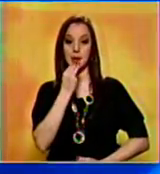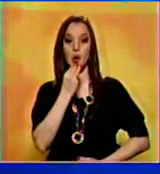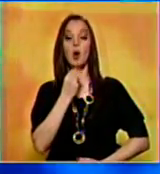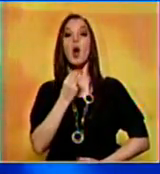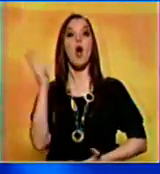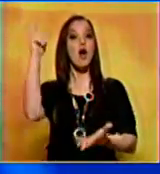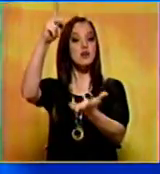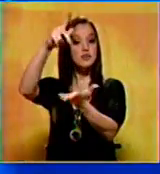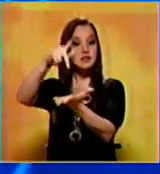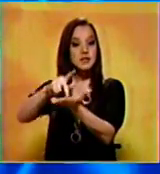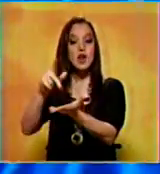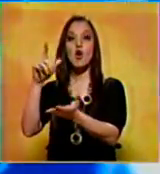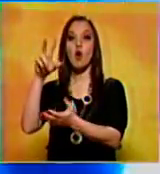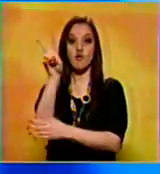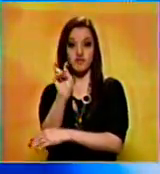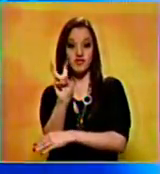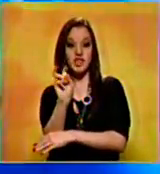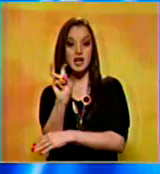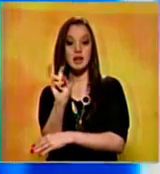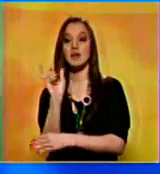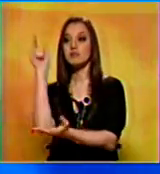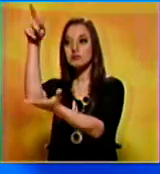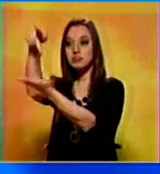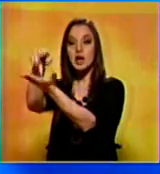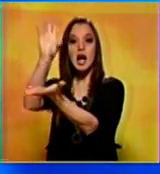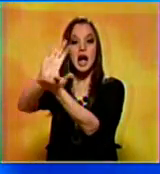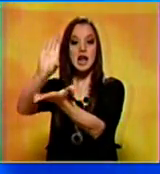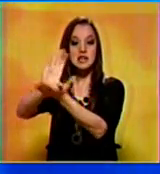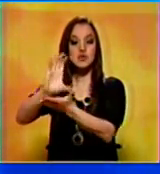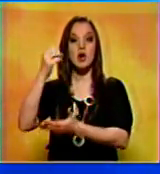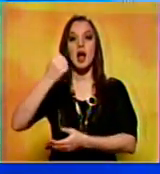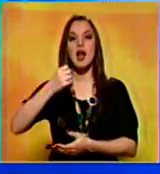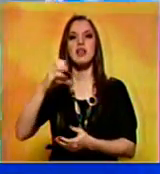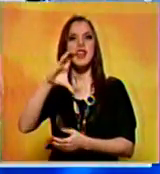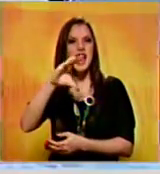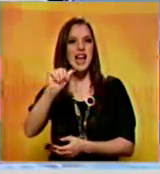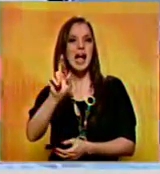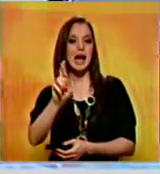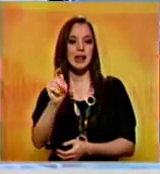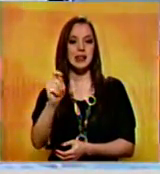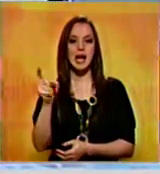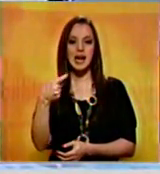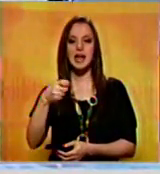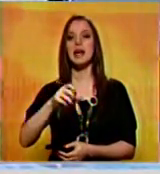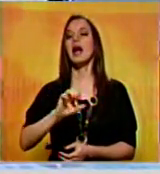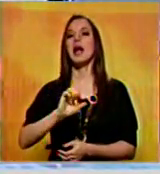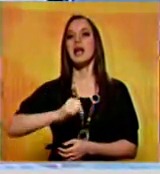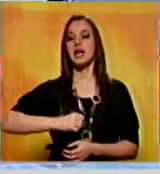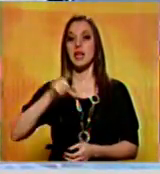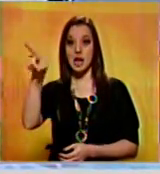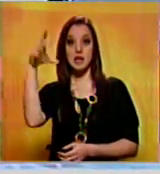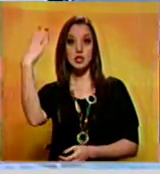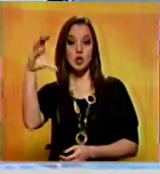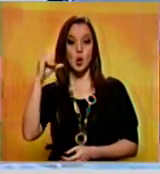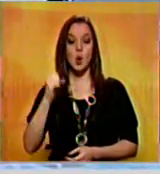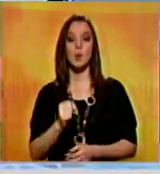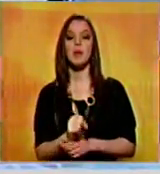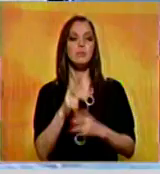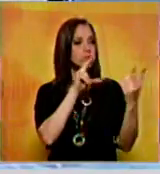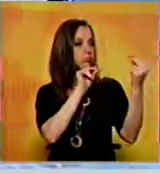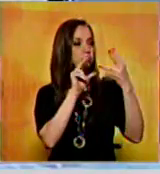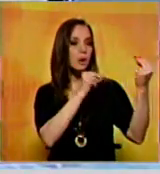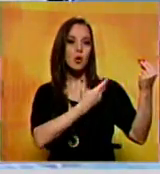Maduro, llegó este viernes a la ciudad de Cartagena, en Colombia, para tratar con su homólogo, Juan Manuel Santos, asuntos bilaterales